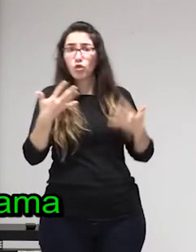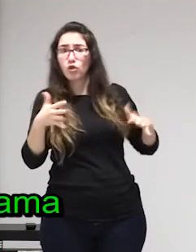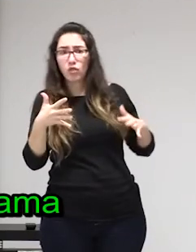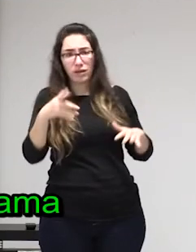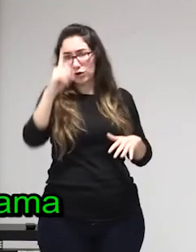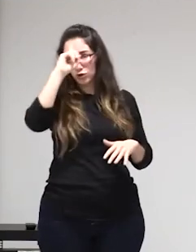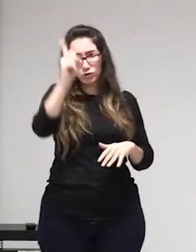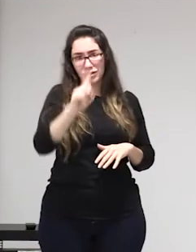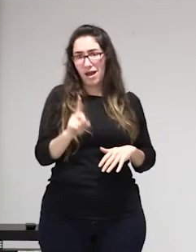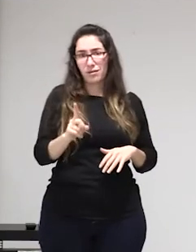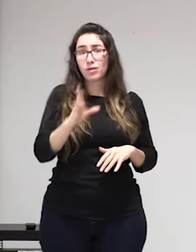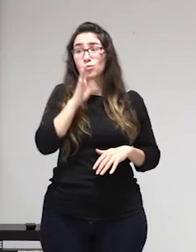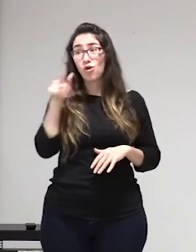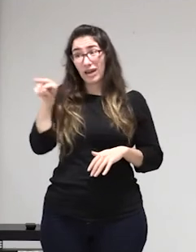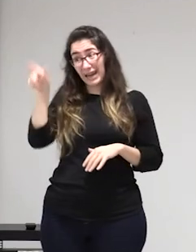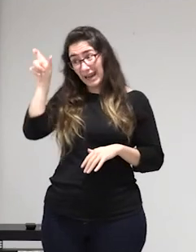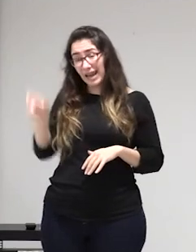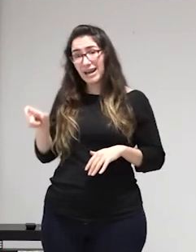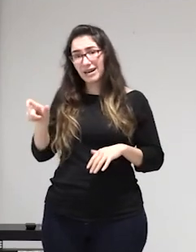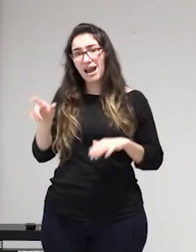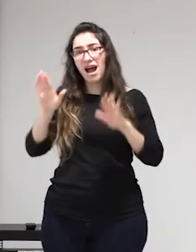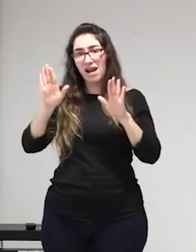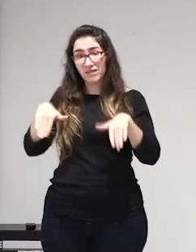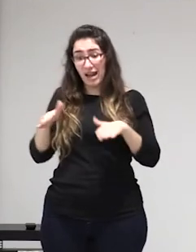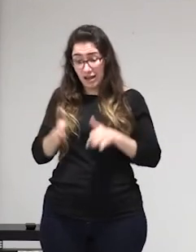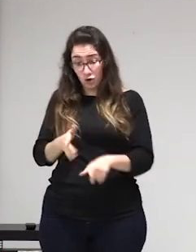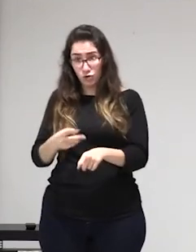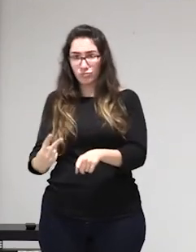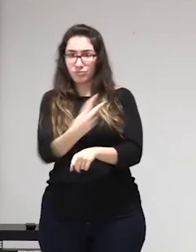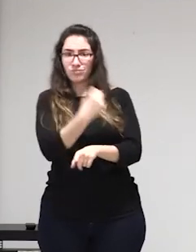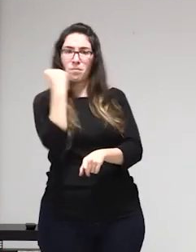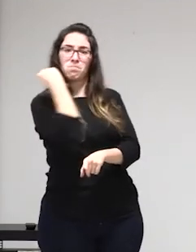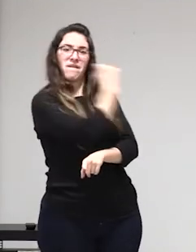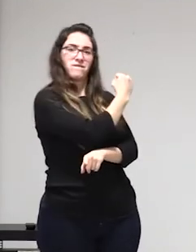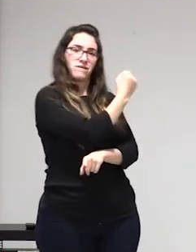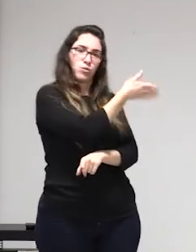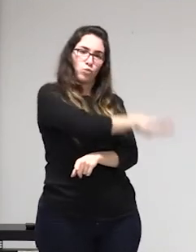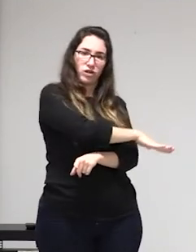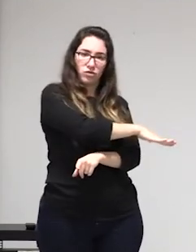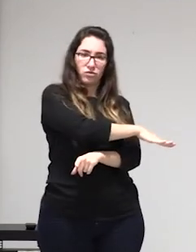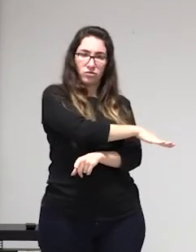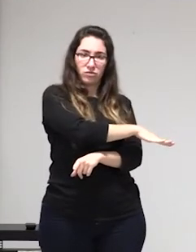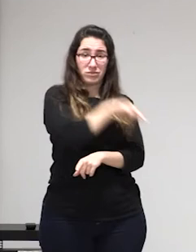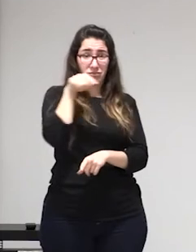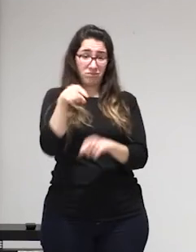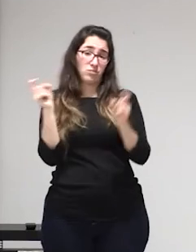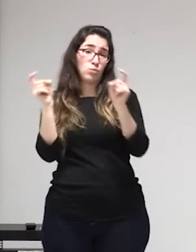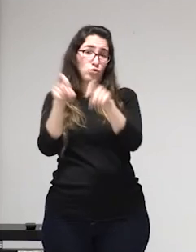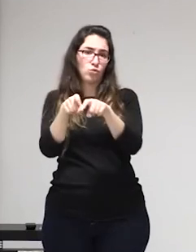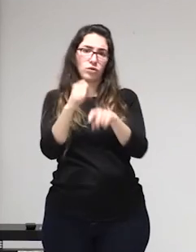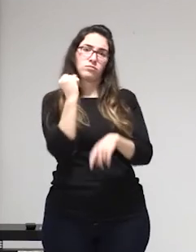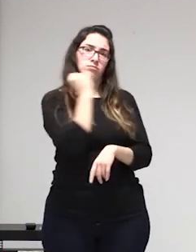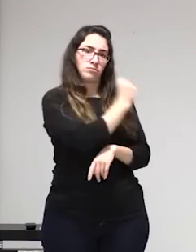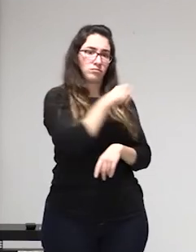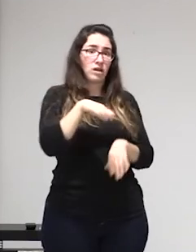las putas no existen que habla del caso de Eva Maltylander ella bueno estaba con un hombre que era un maltratador tenía dos hijos pequeños